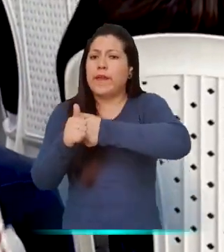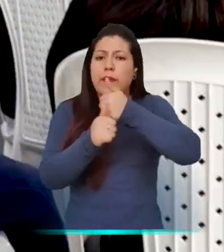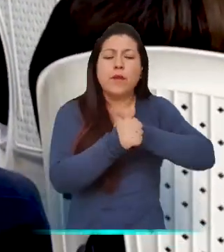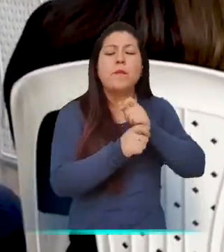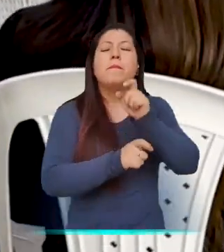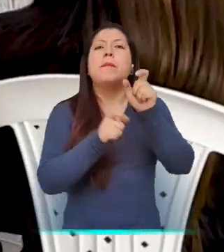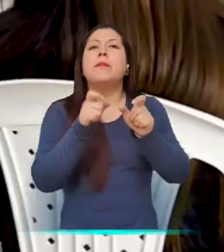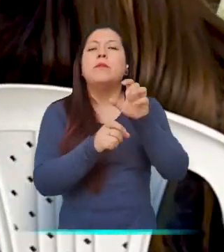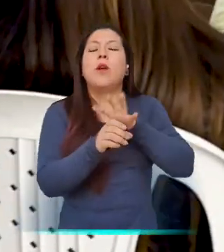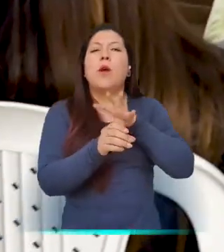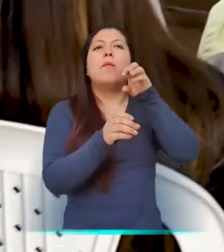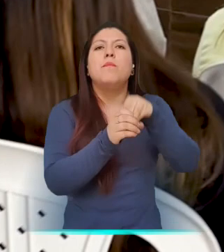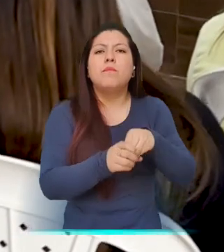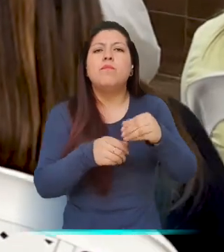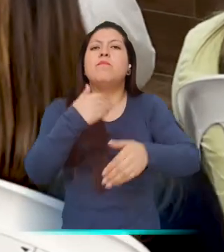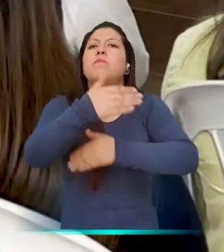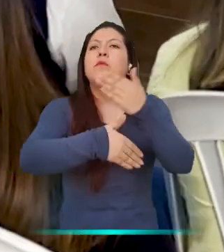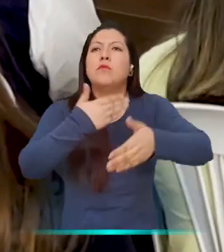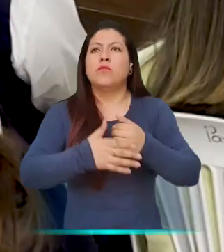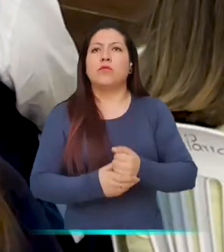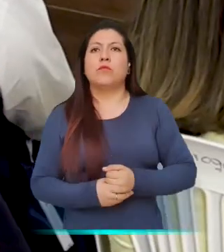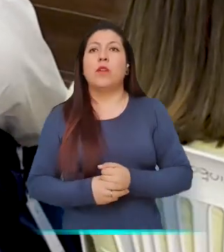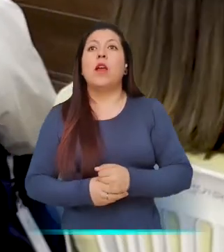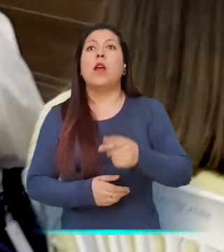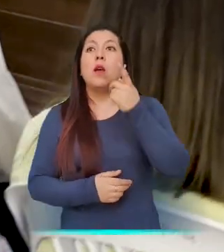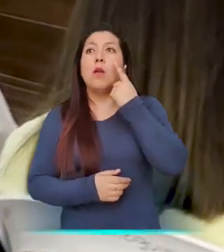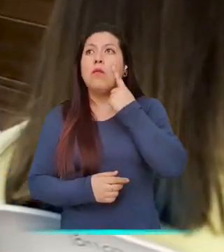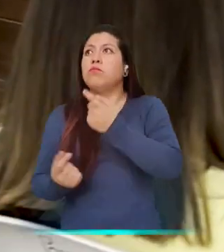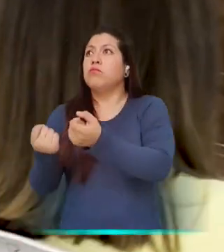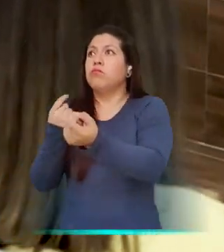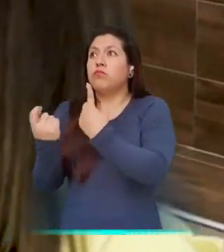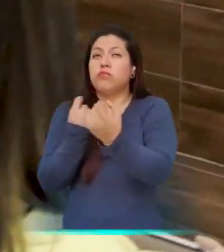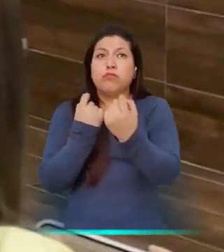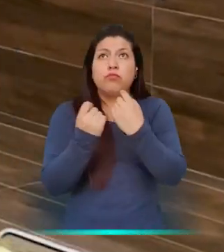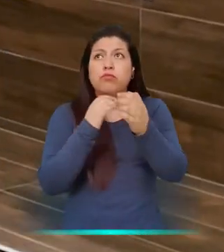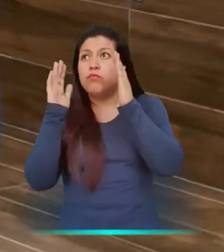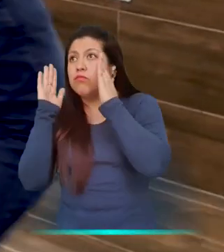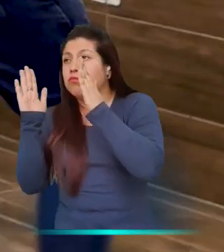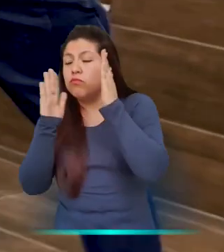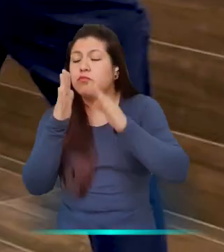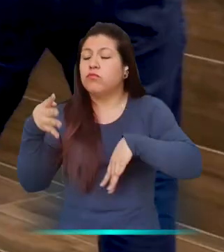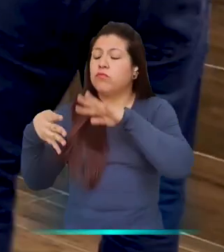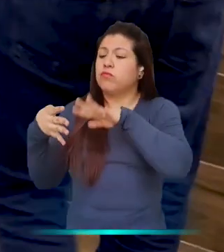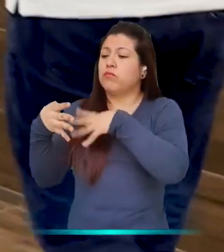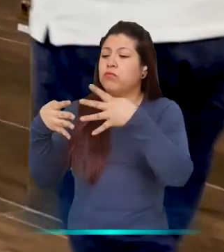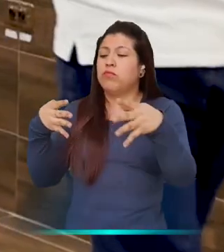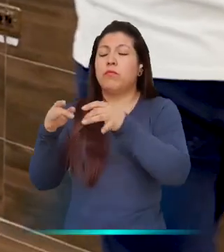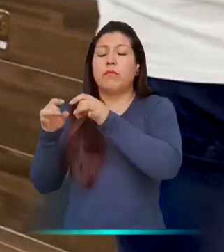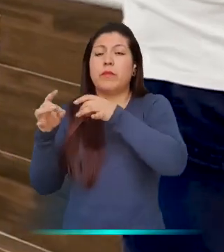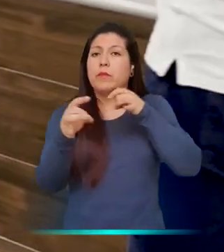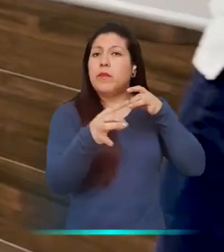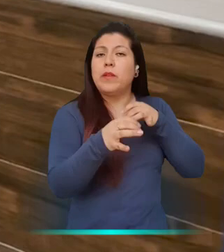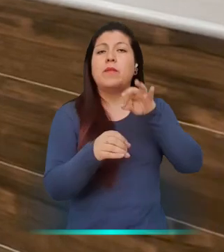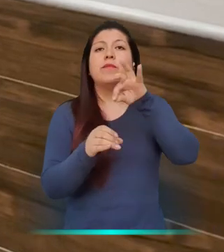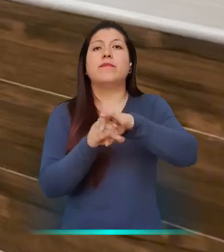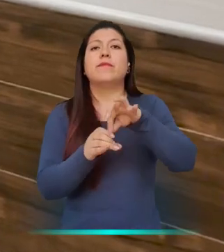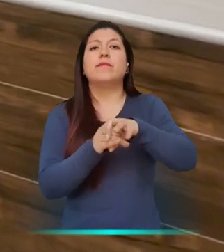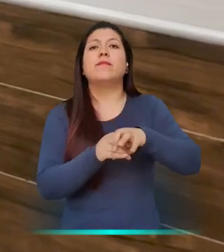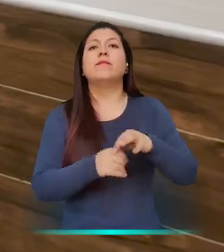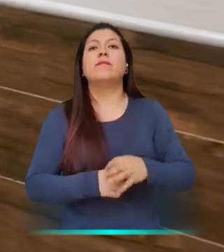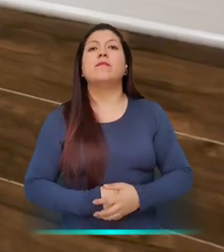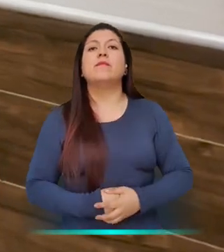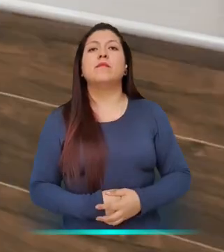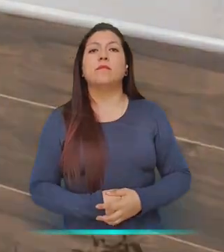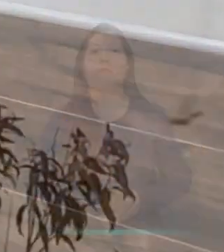deberes, derechos y responsabilidades de cada uno de los actores del proceso. Asimismo, se escucharon las inquietudes y observaciones que surgen del desarrollo del